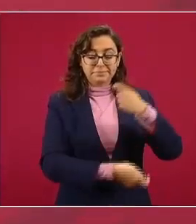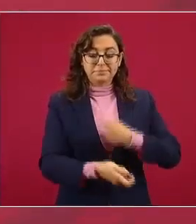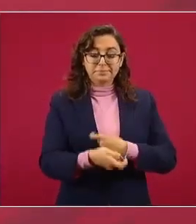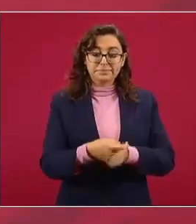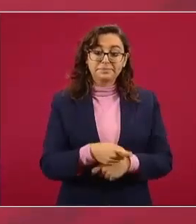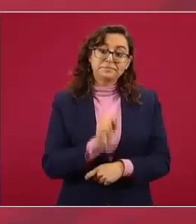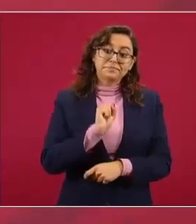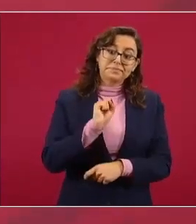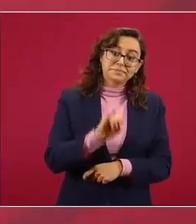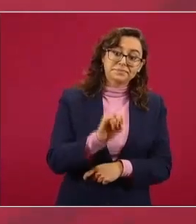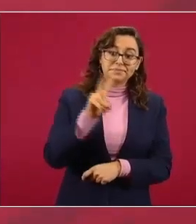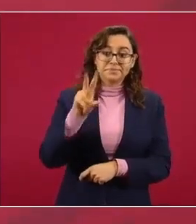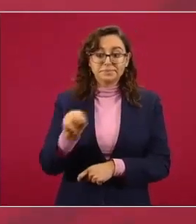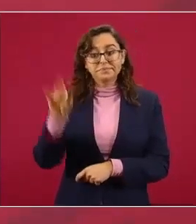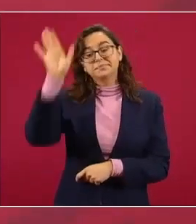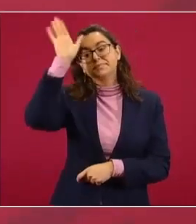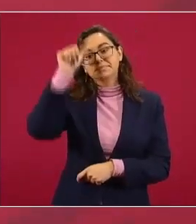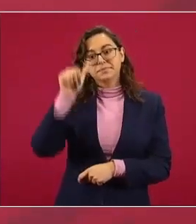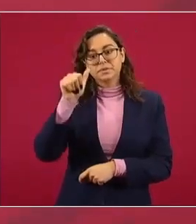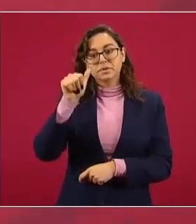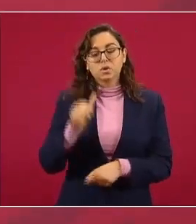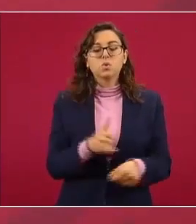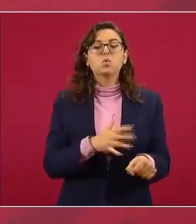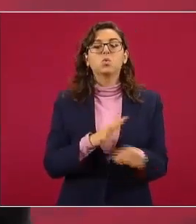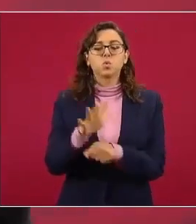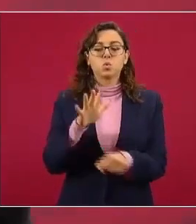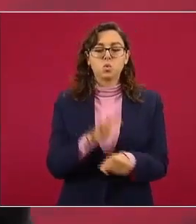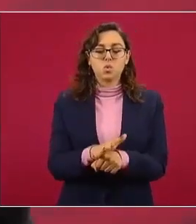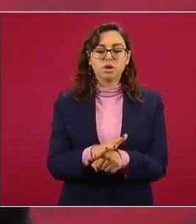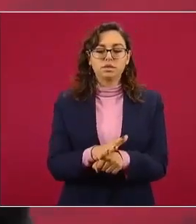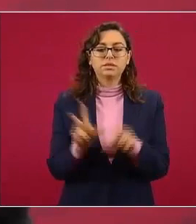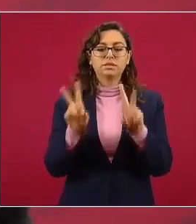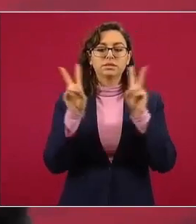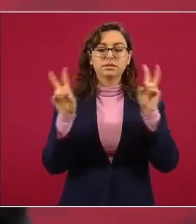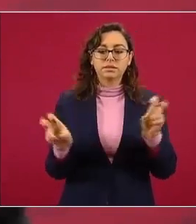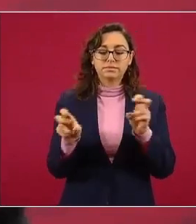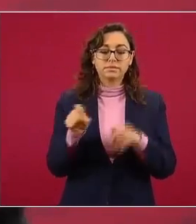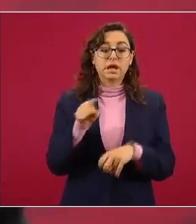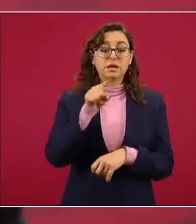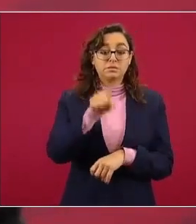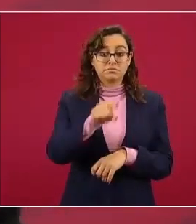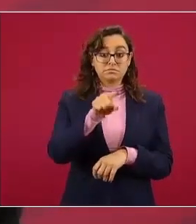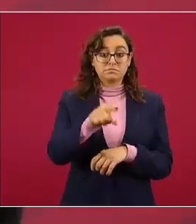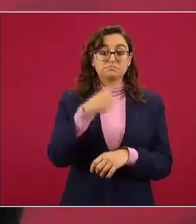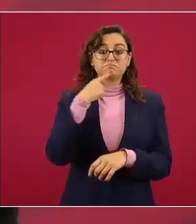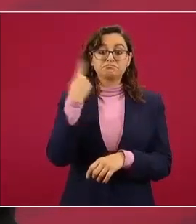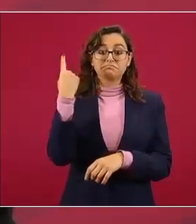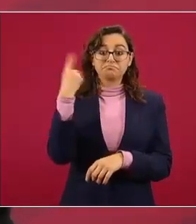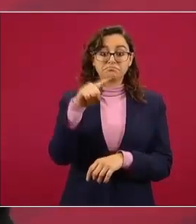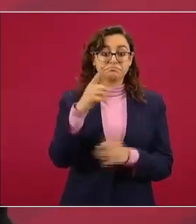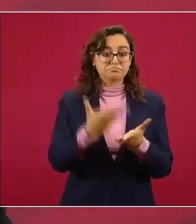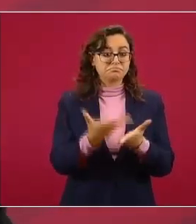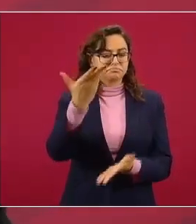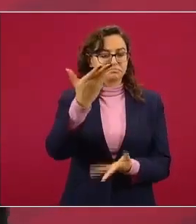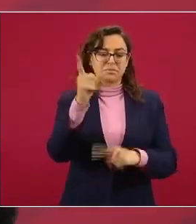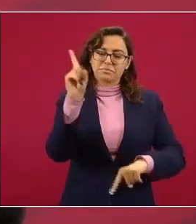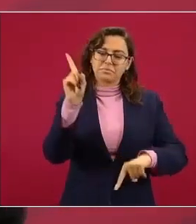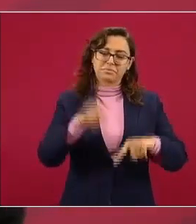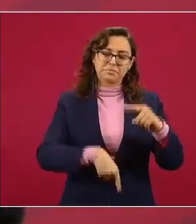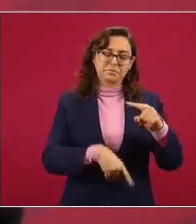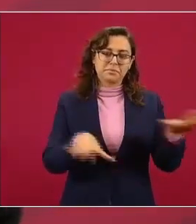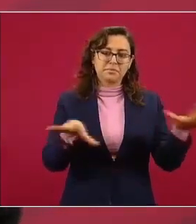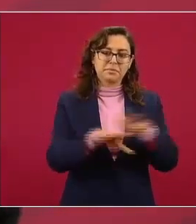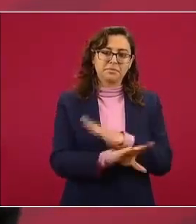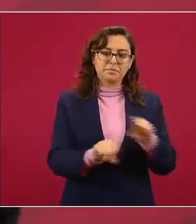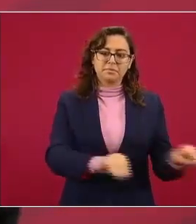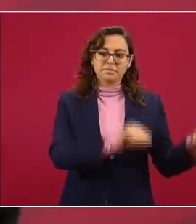Unidos consistente en desestimar los cargos y trasladar a México al General de